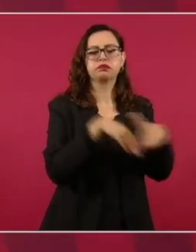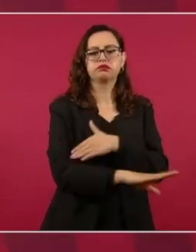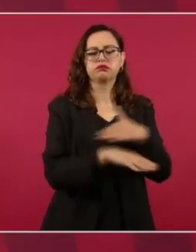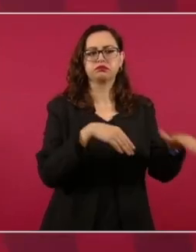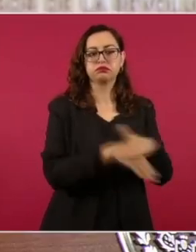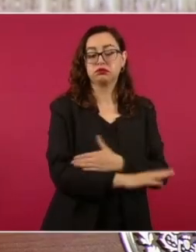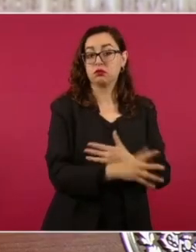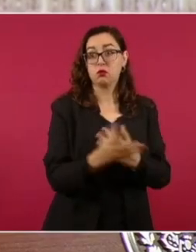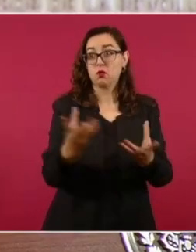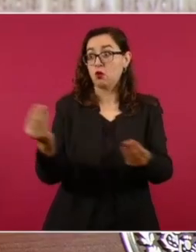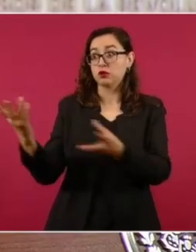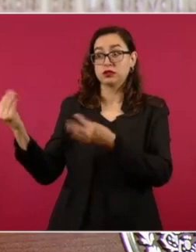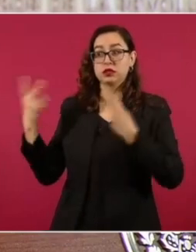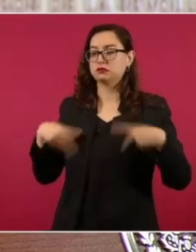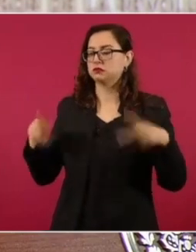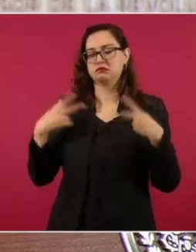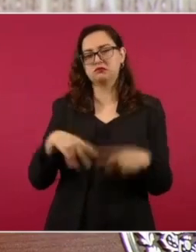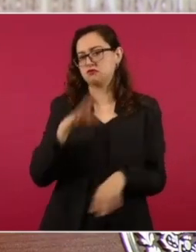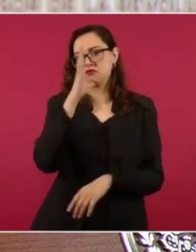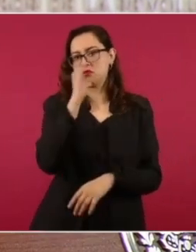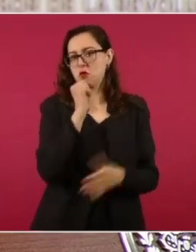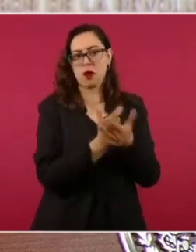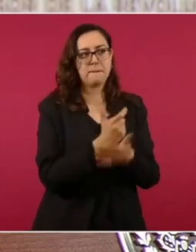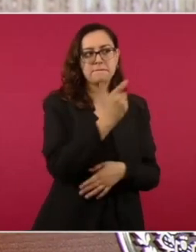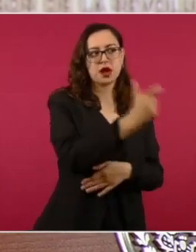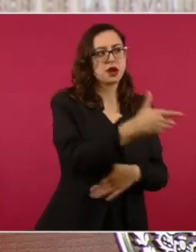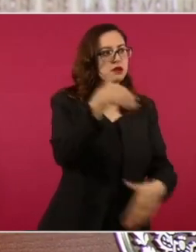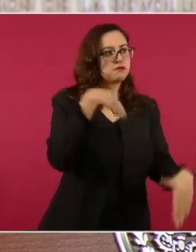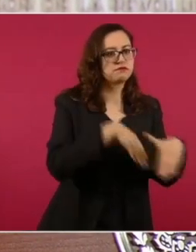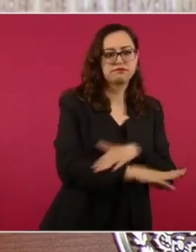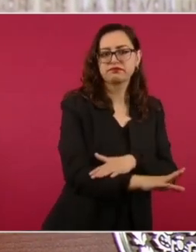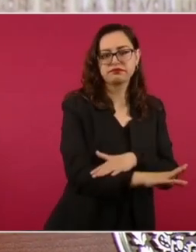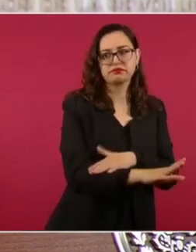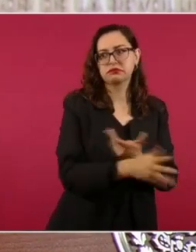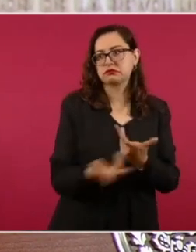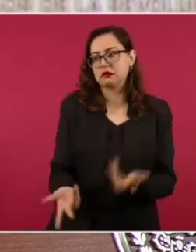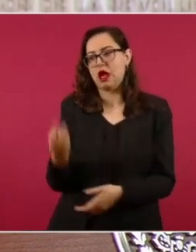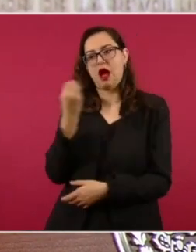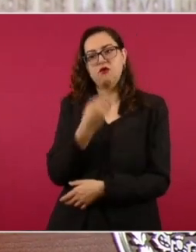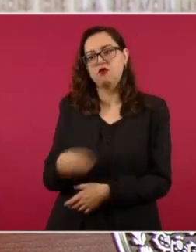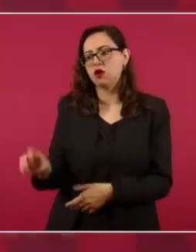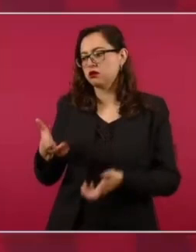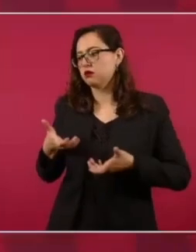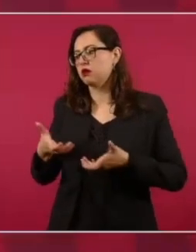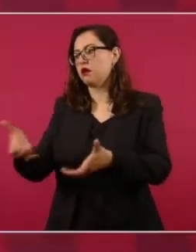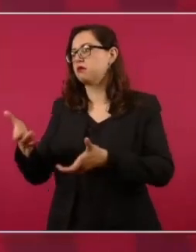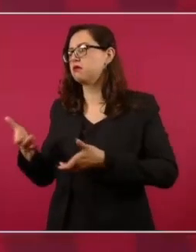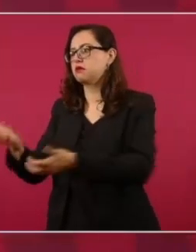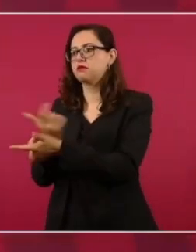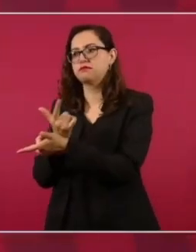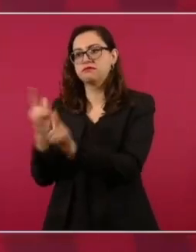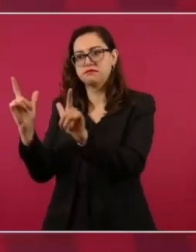12 mil millones de pesos de mantenimiento de carreteras libres